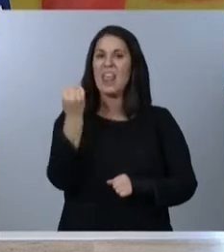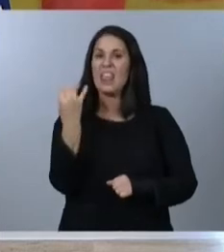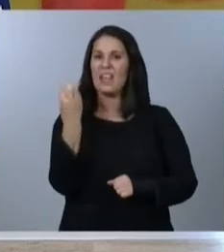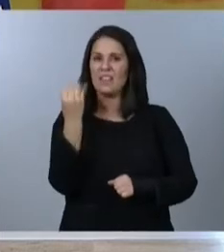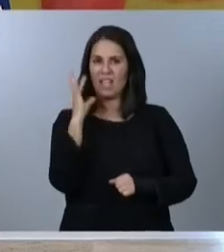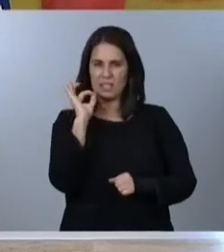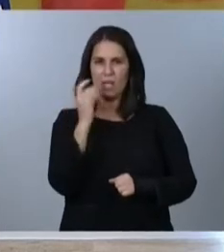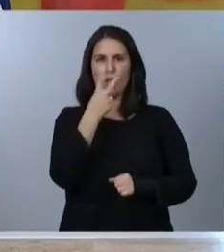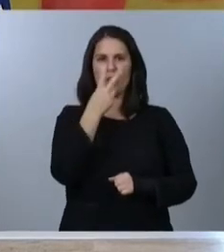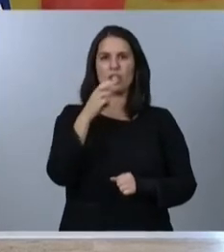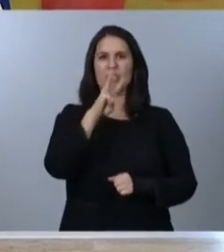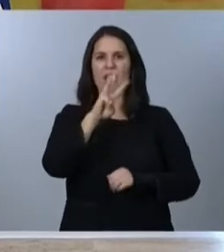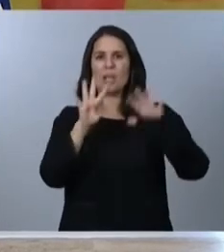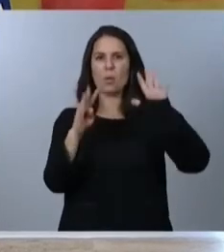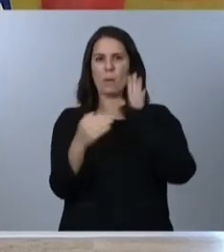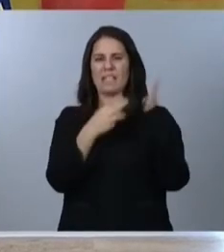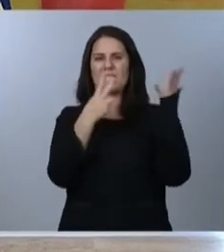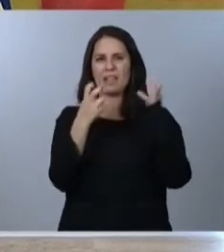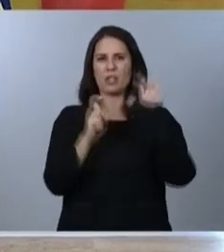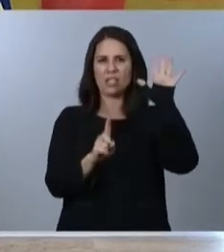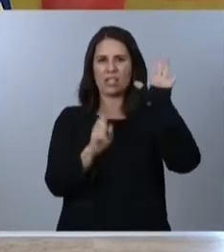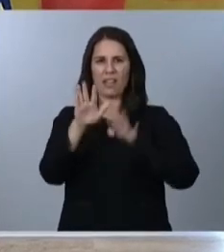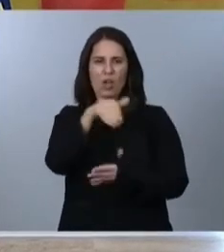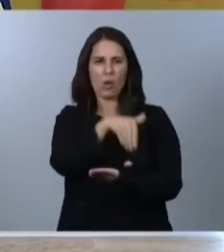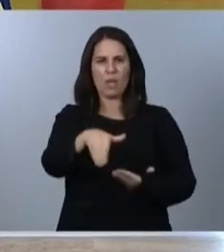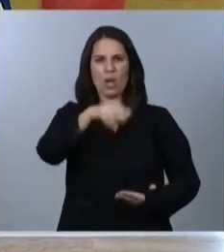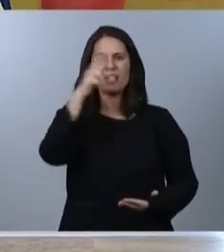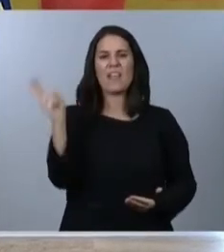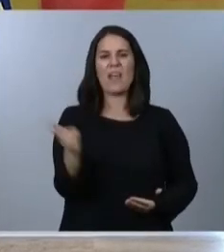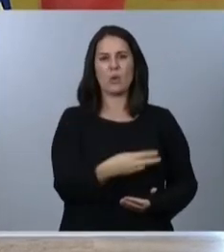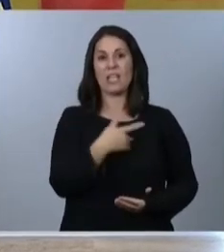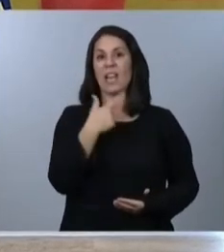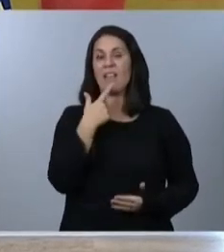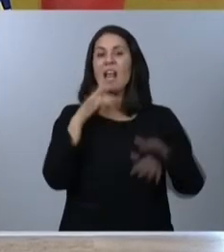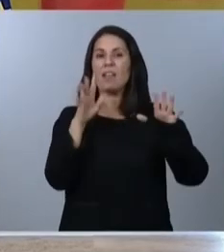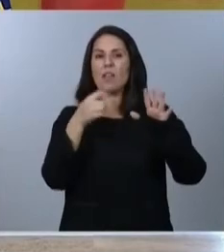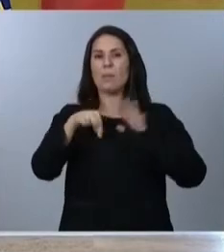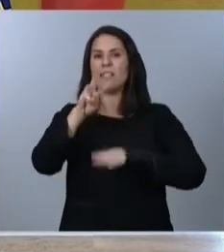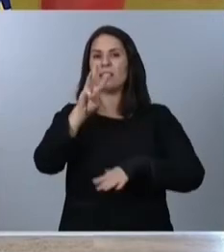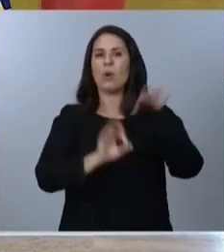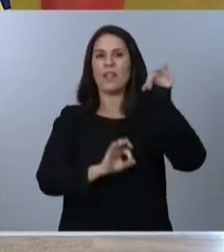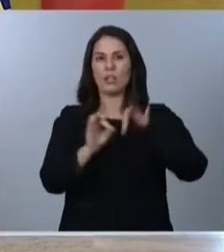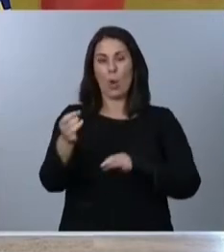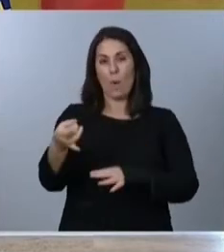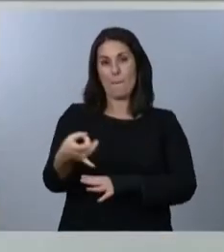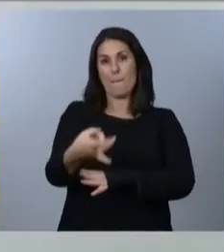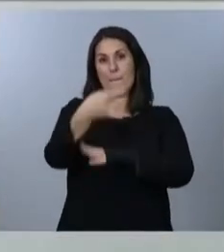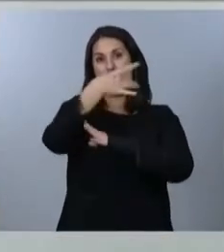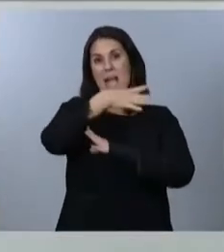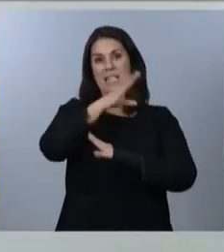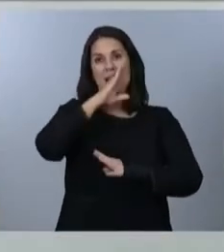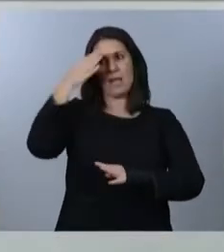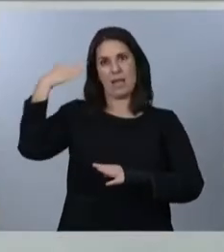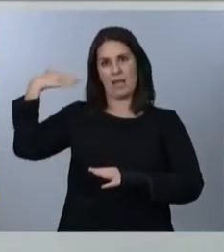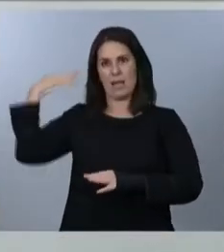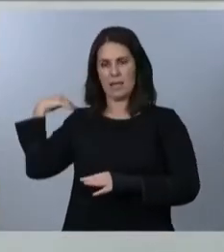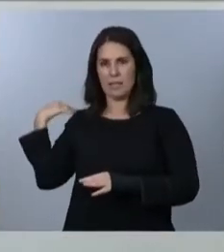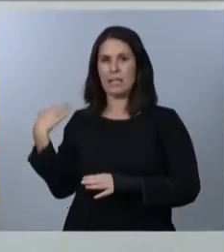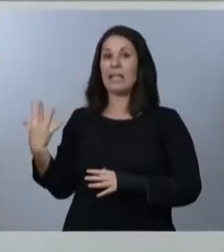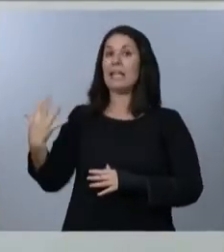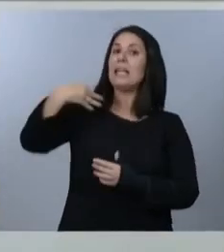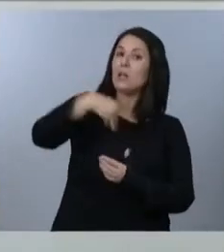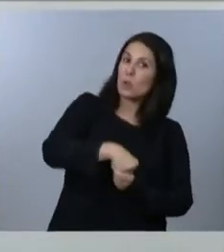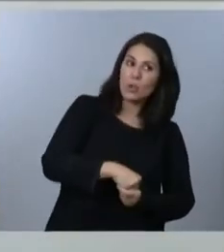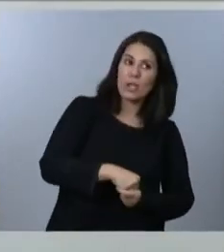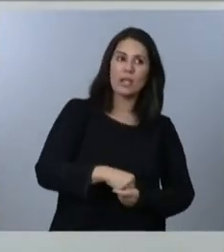239.765 millones de euros, decir, un 10,3% más que los anteriores, incluyendo el adelanto